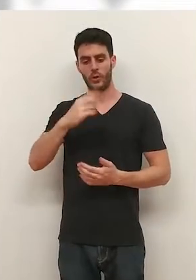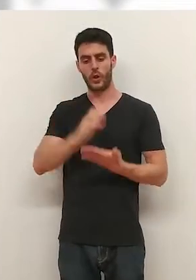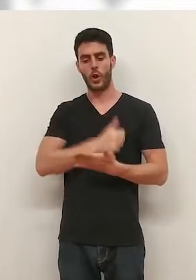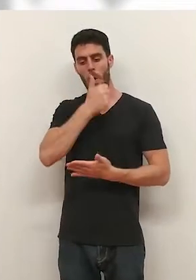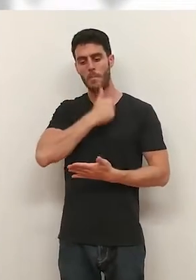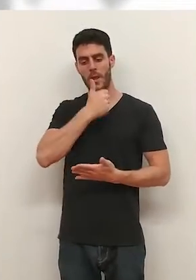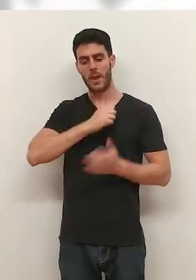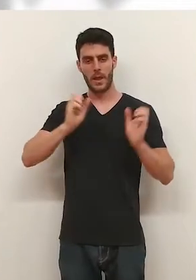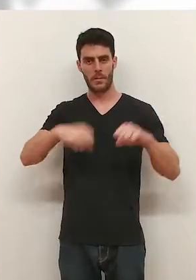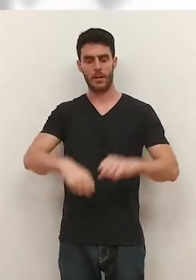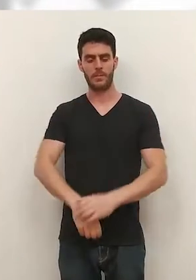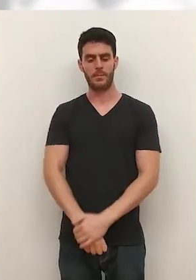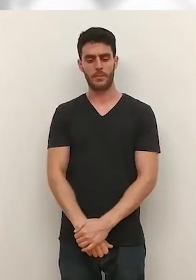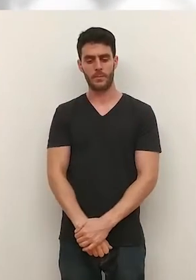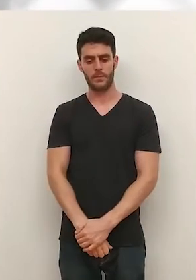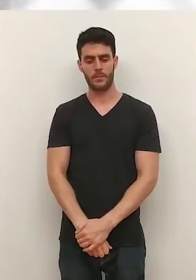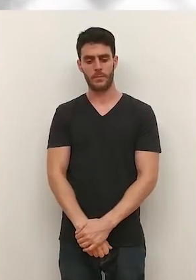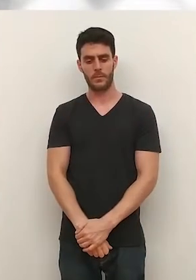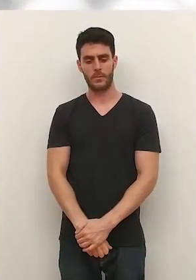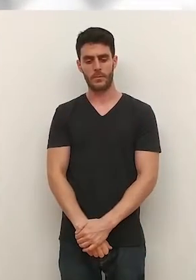junio tenemos que estar. Entonces, por favor, paciencia.